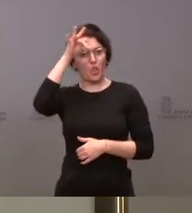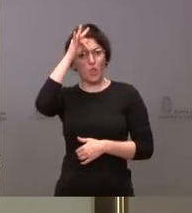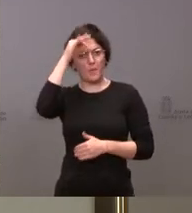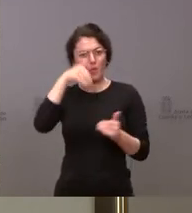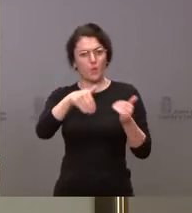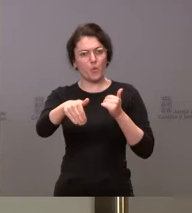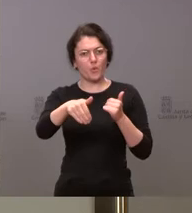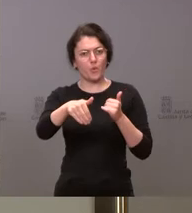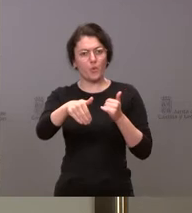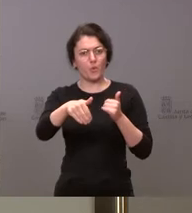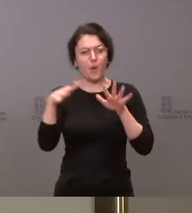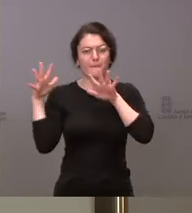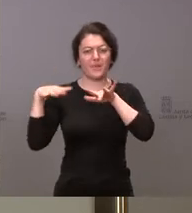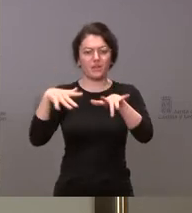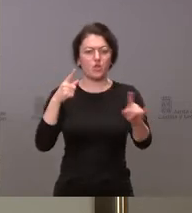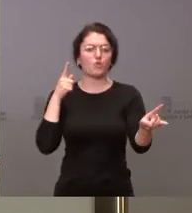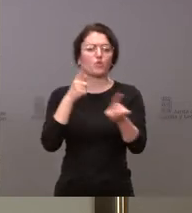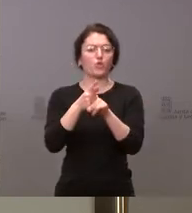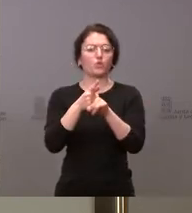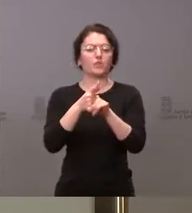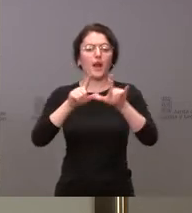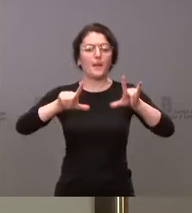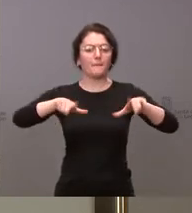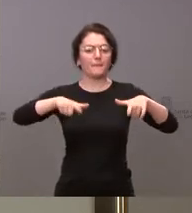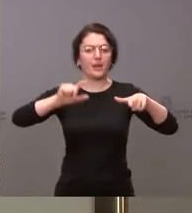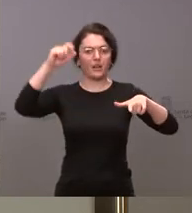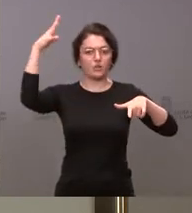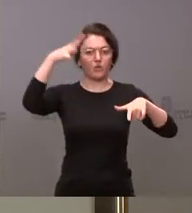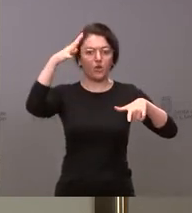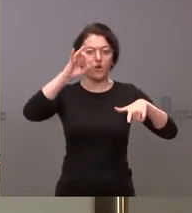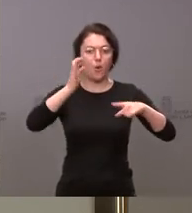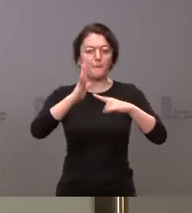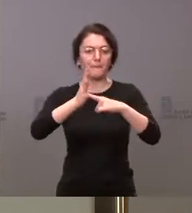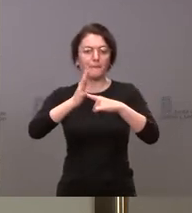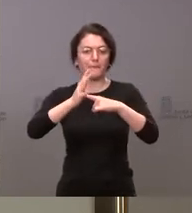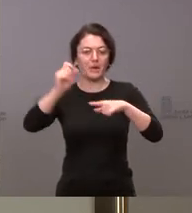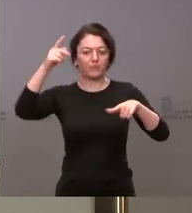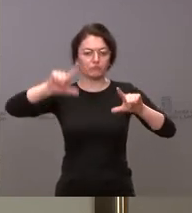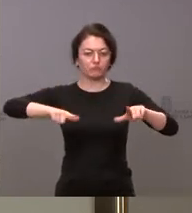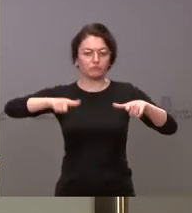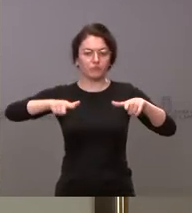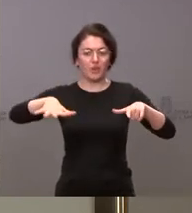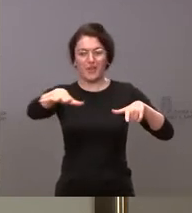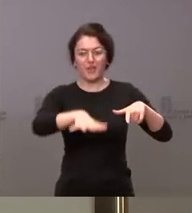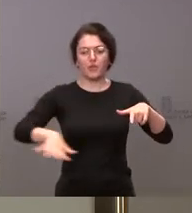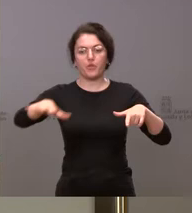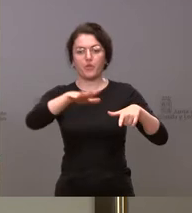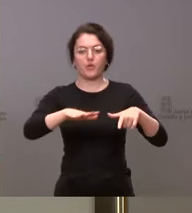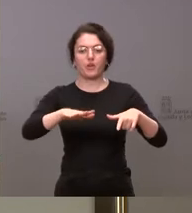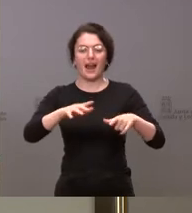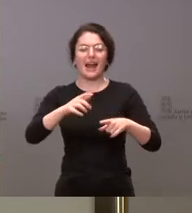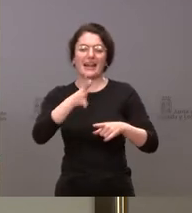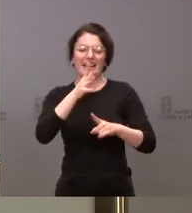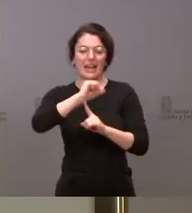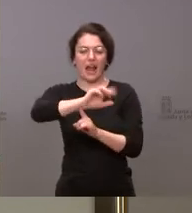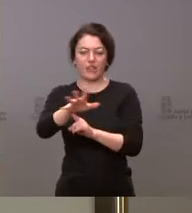en contra de que se instalen placas solares o parques fotovoltaicos en zonas de regadío. Es una protesta de los